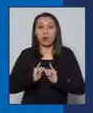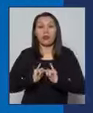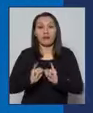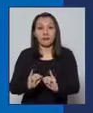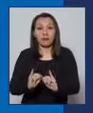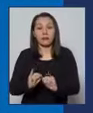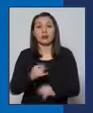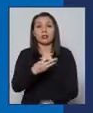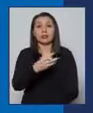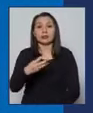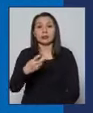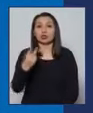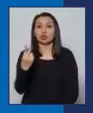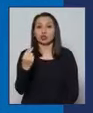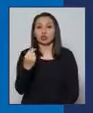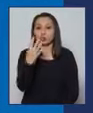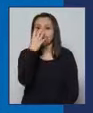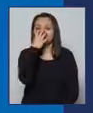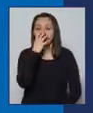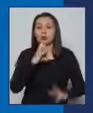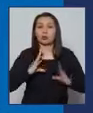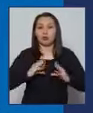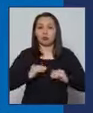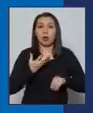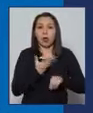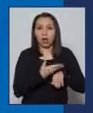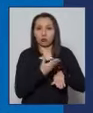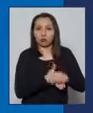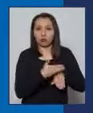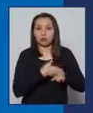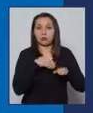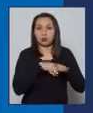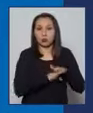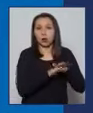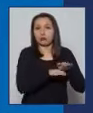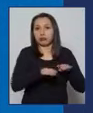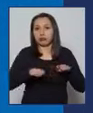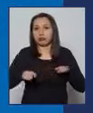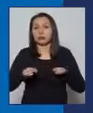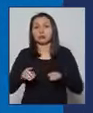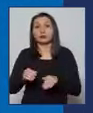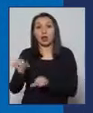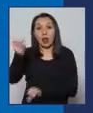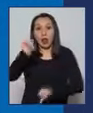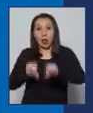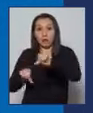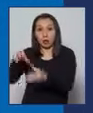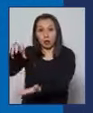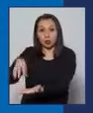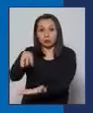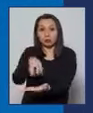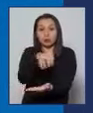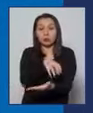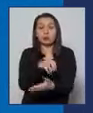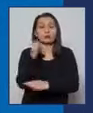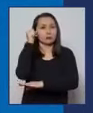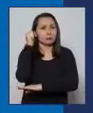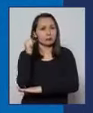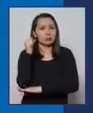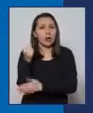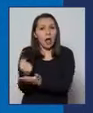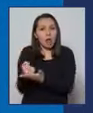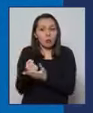existen 312 ventiladores disponibles. Y la red de laboratorios, que es uno de los pilares más